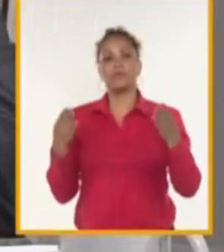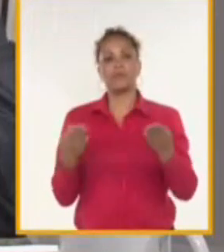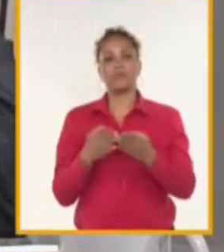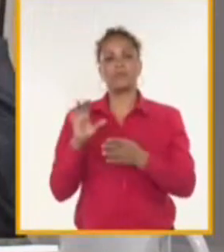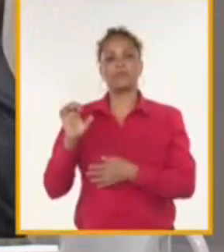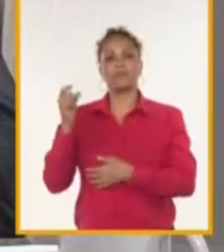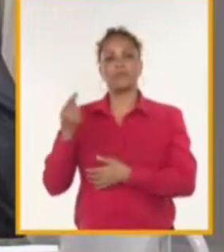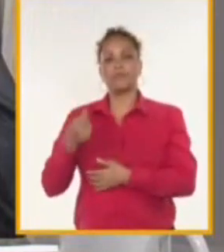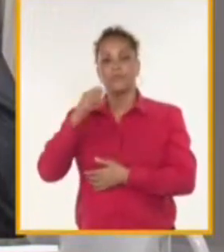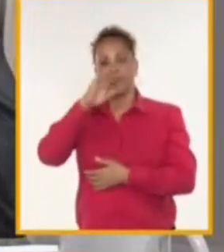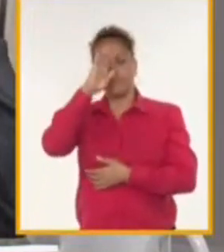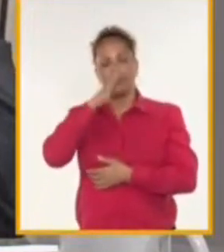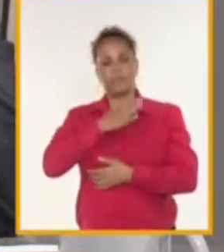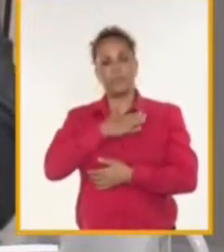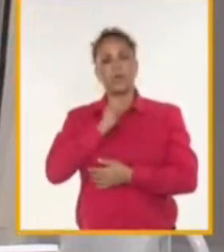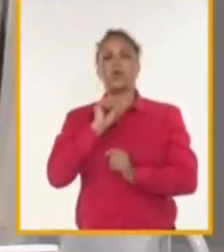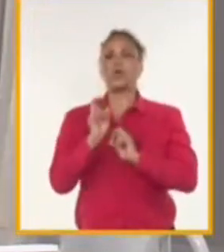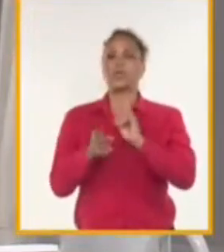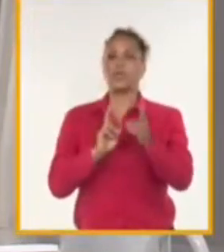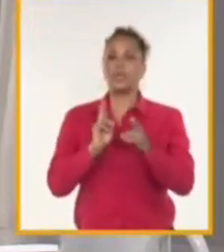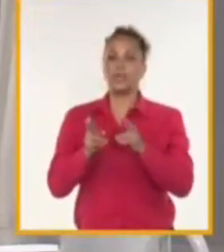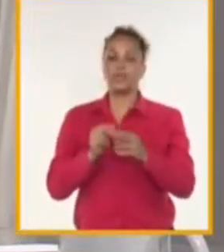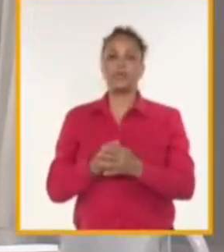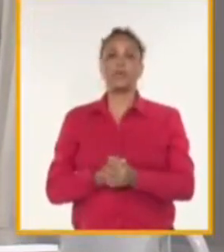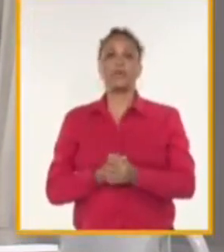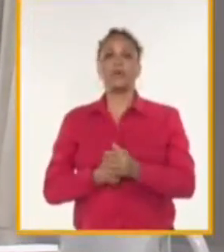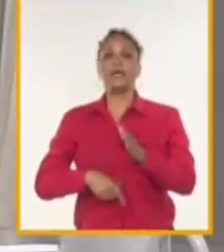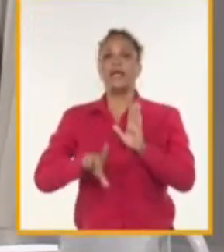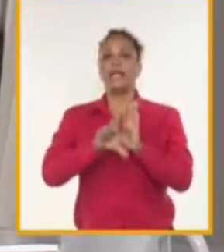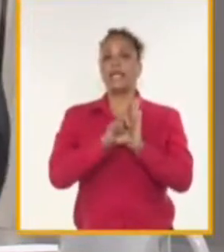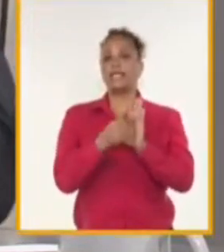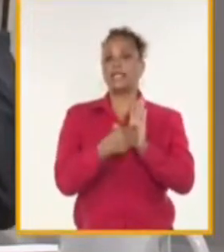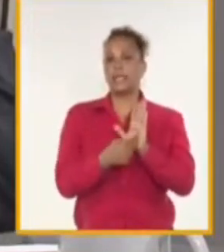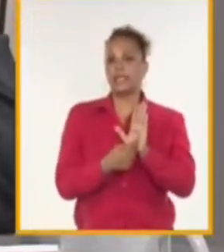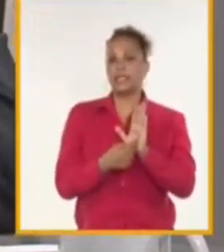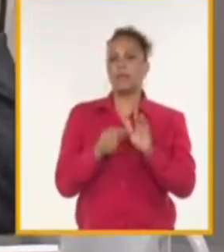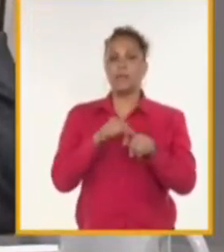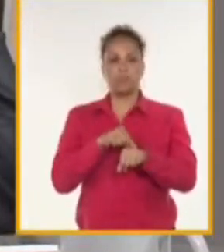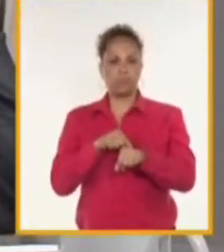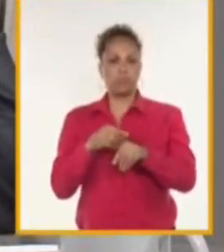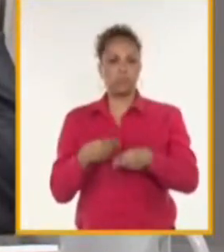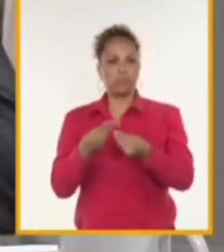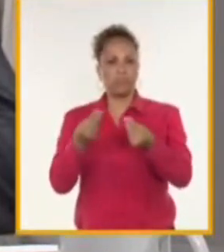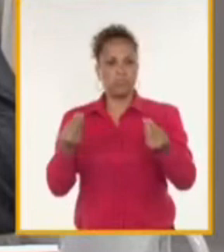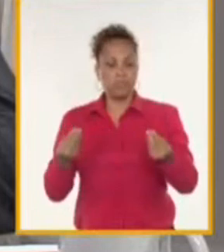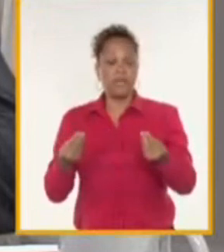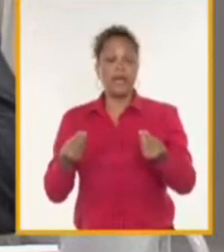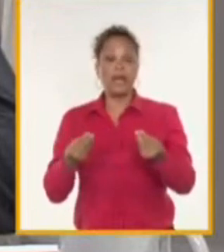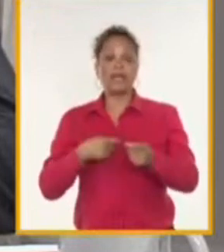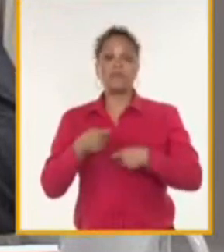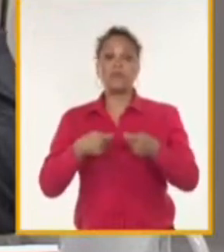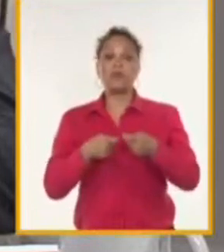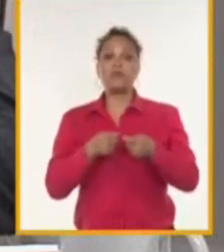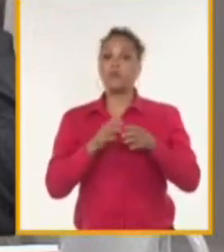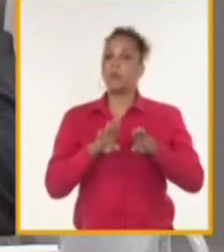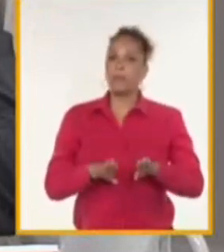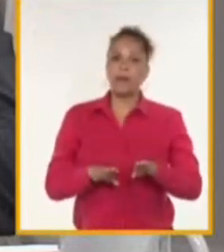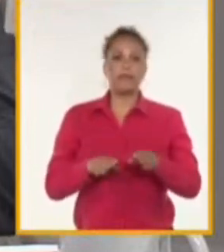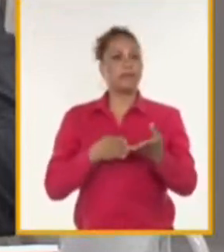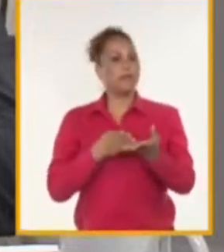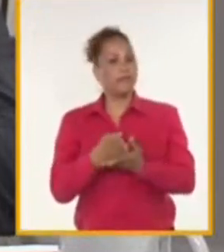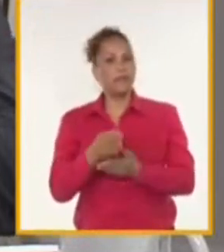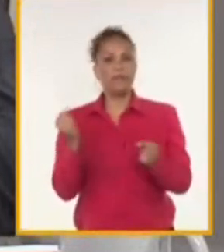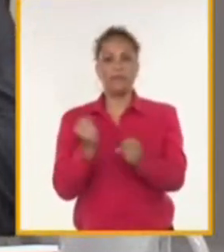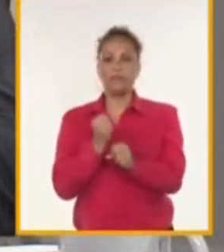nacional, la adecuada orientación, la licencia en tiempo, de modo que su negocio continúe avanzando y él se